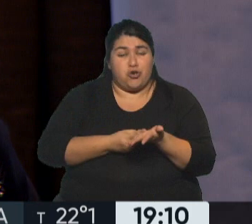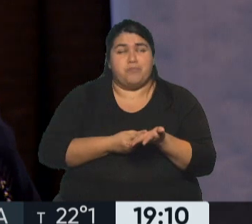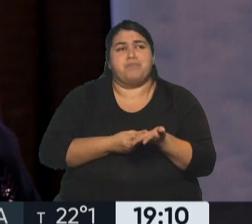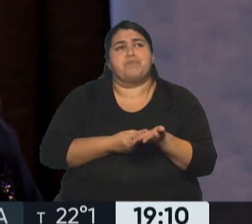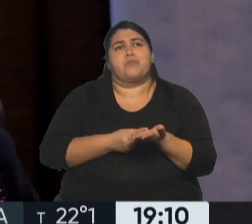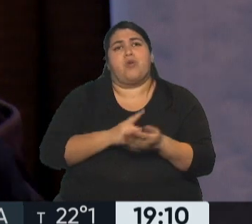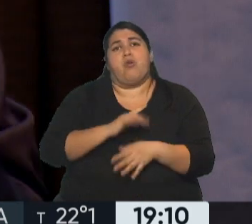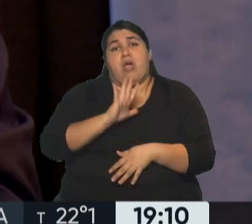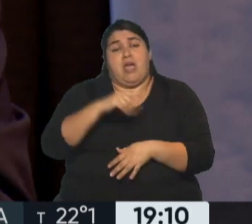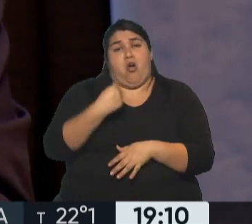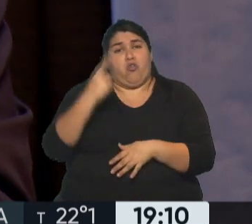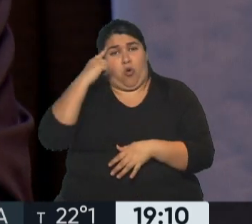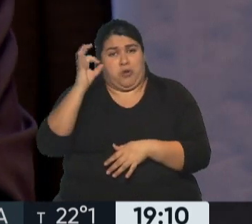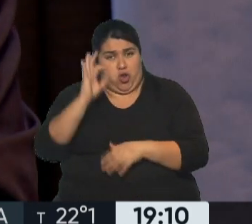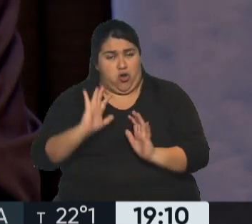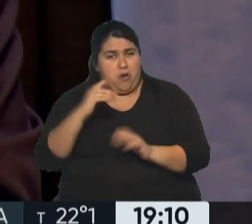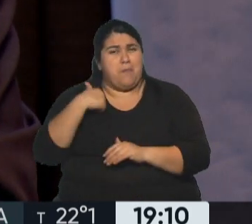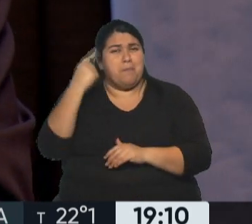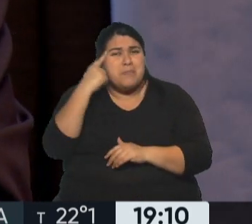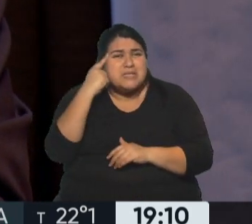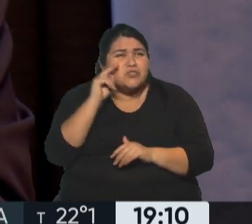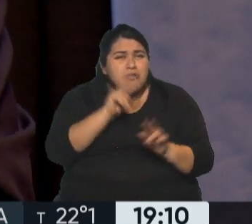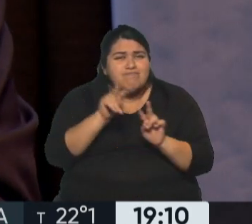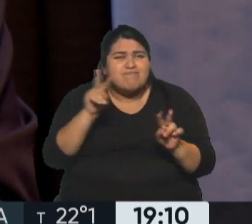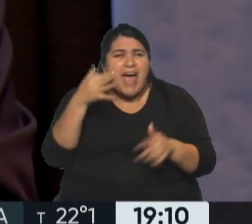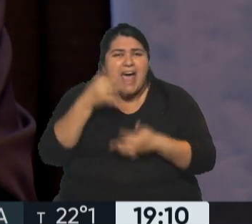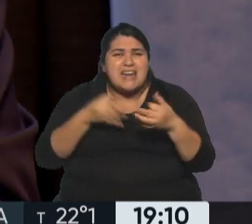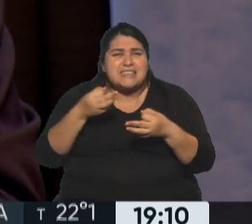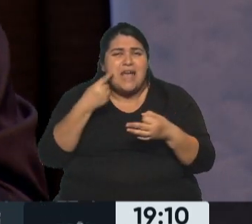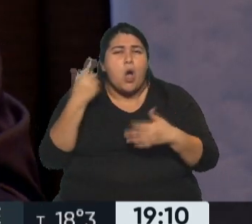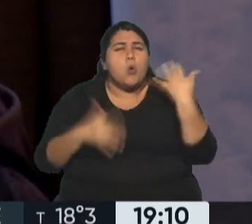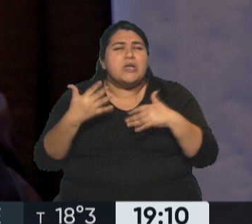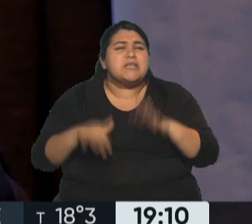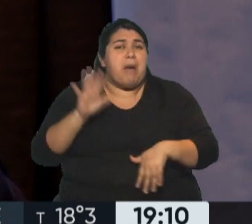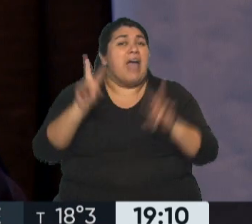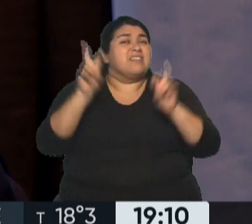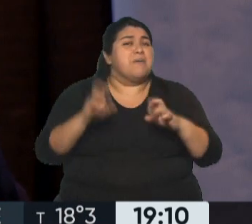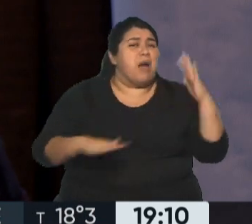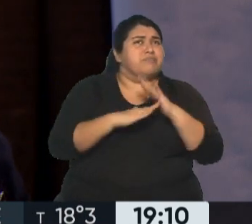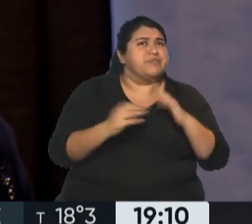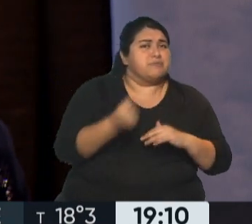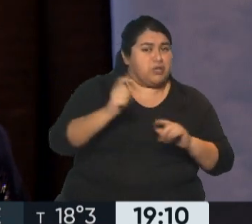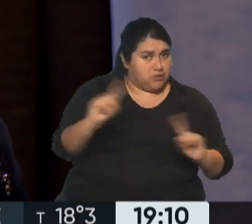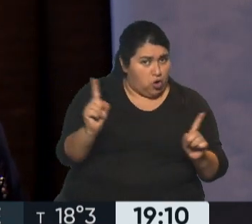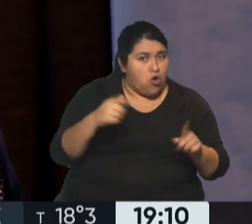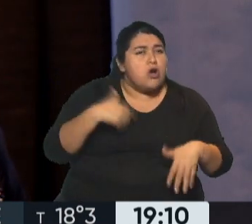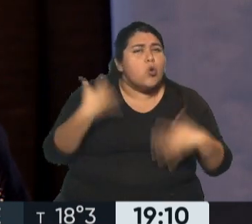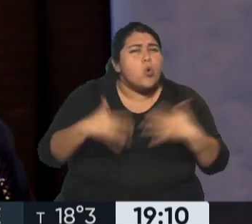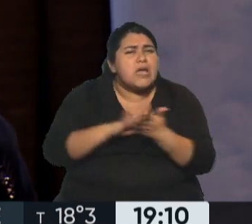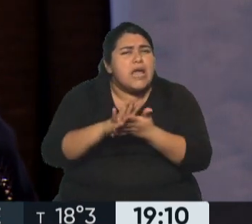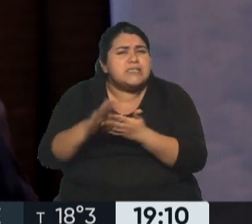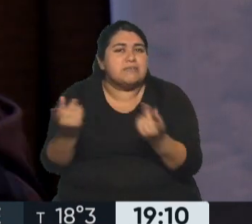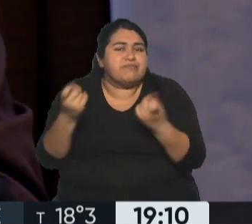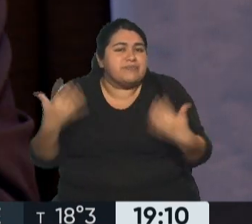parece que es observar cuáles son las mayores urgencias que tiene el gobierno. No los temas más importantes, sino los más urgentes. Indudablemente estos están